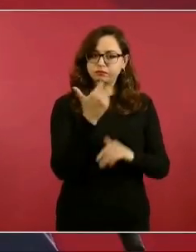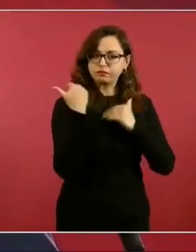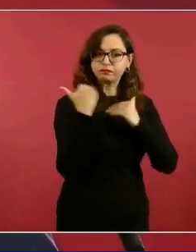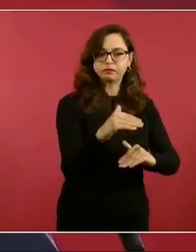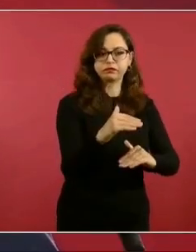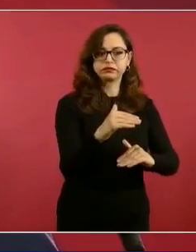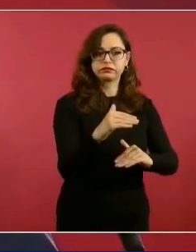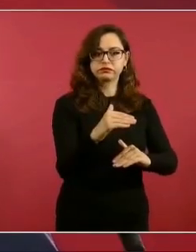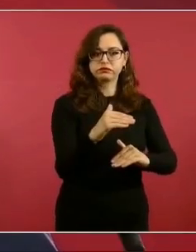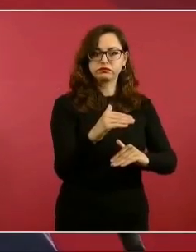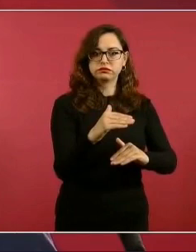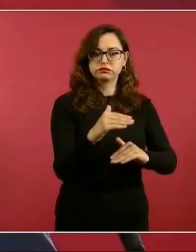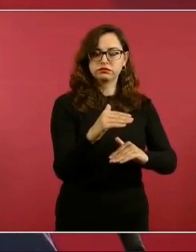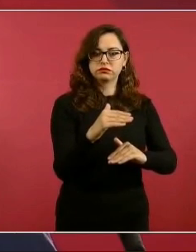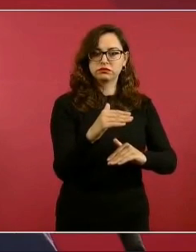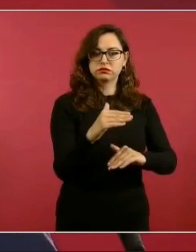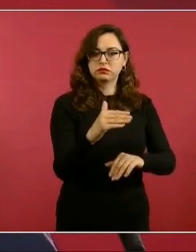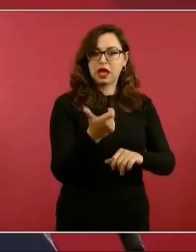aumentos.